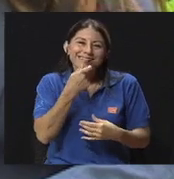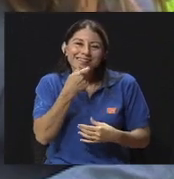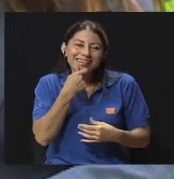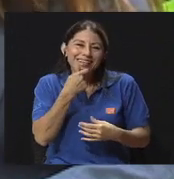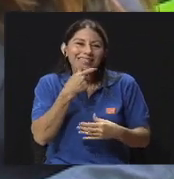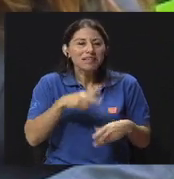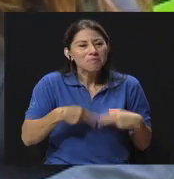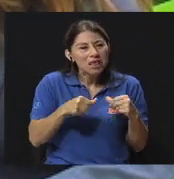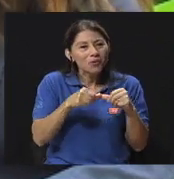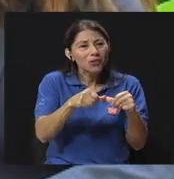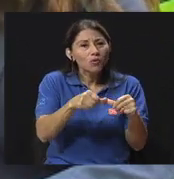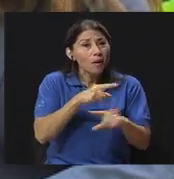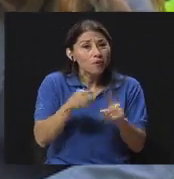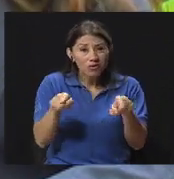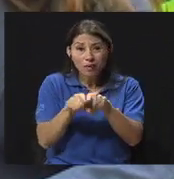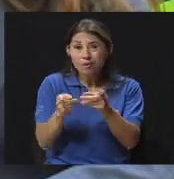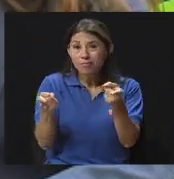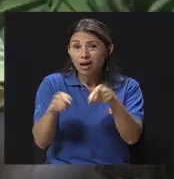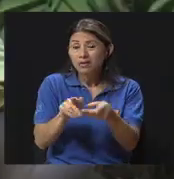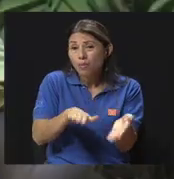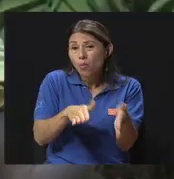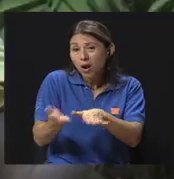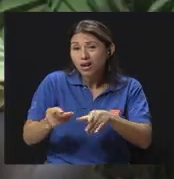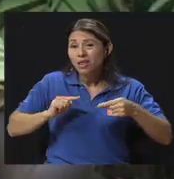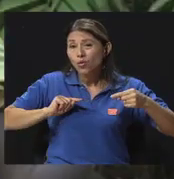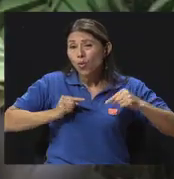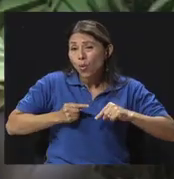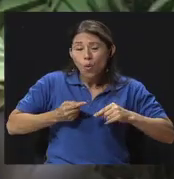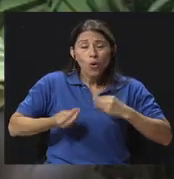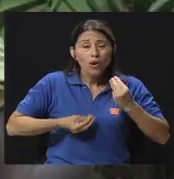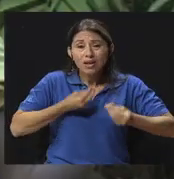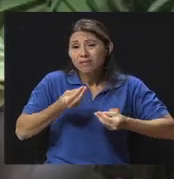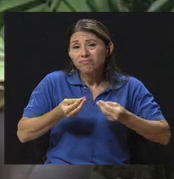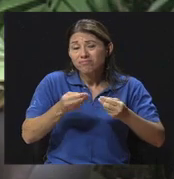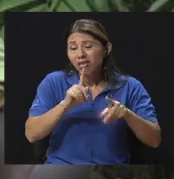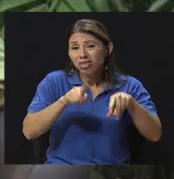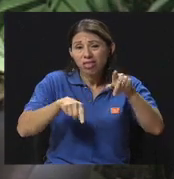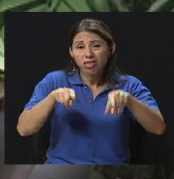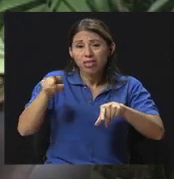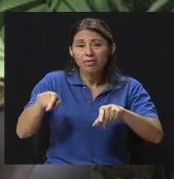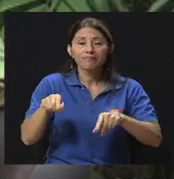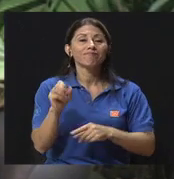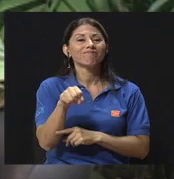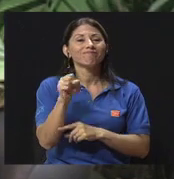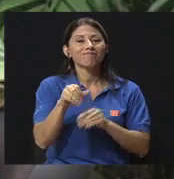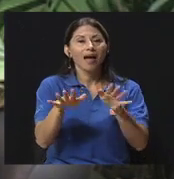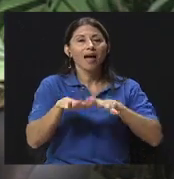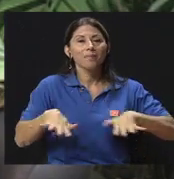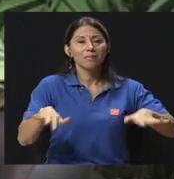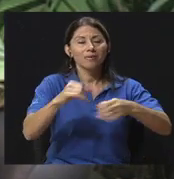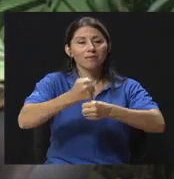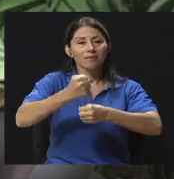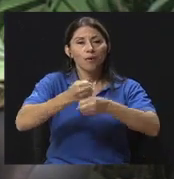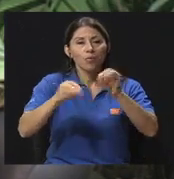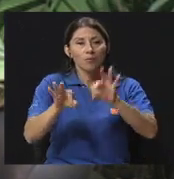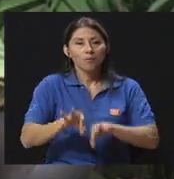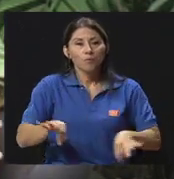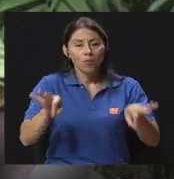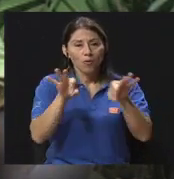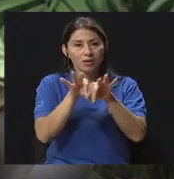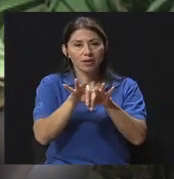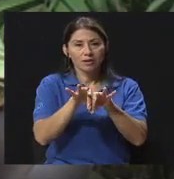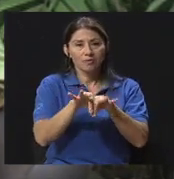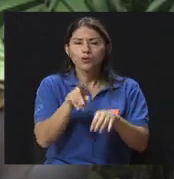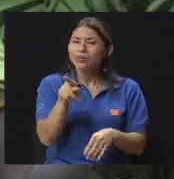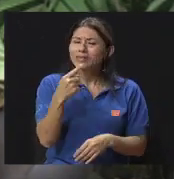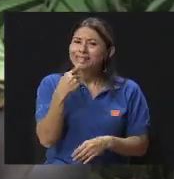los mismos pacientes no lo logran entender. El ambiente de trabajo es muy importante. Ahora decías, María del Marú, un detalle que tal